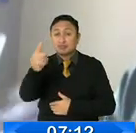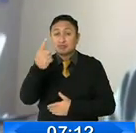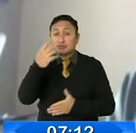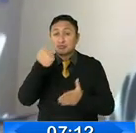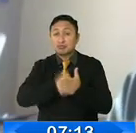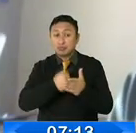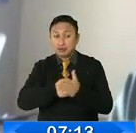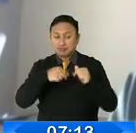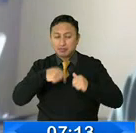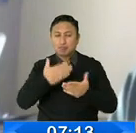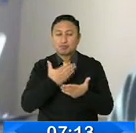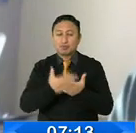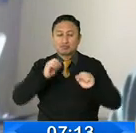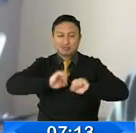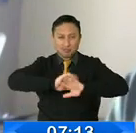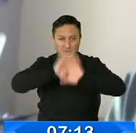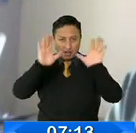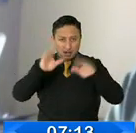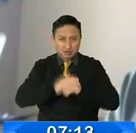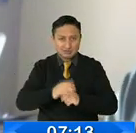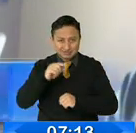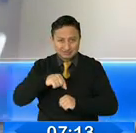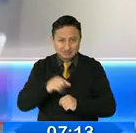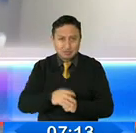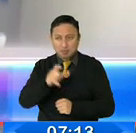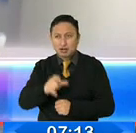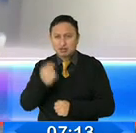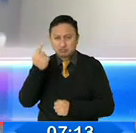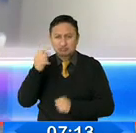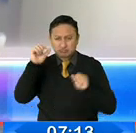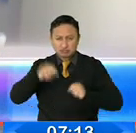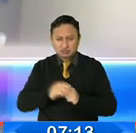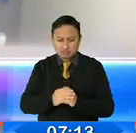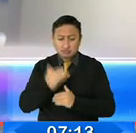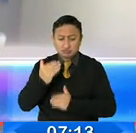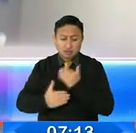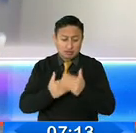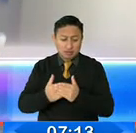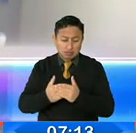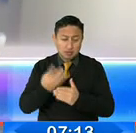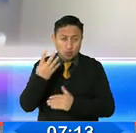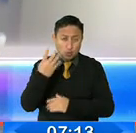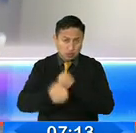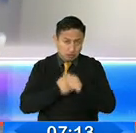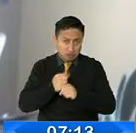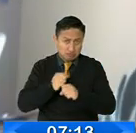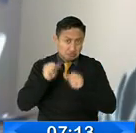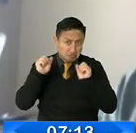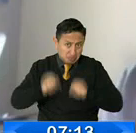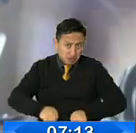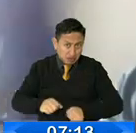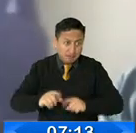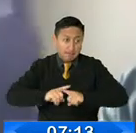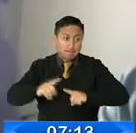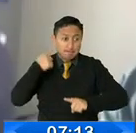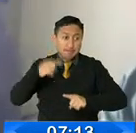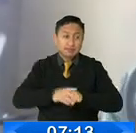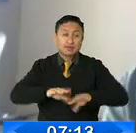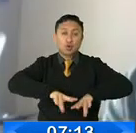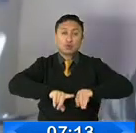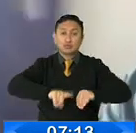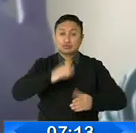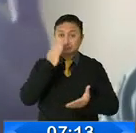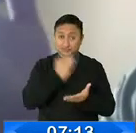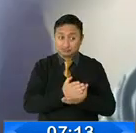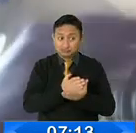claras, creíbles y que se puedan realizar en los cuatro años de gobierno. El tema de la lucha anticorrupción es fundamental,